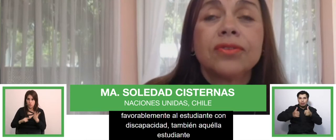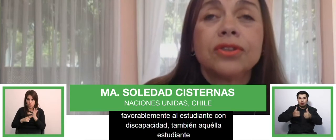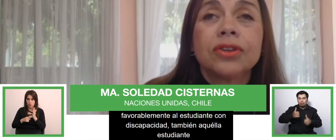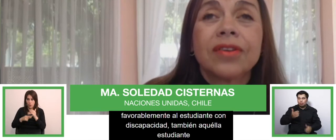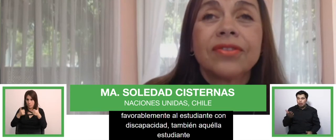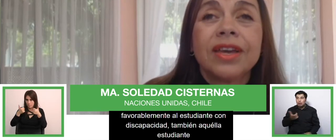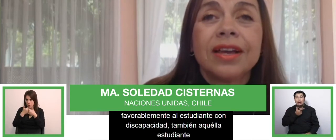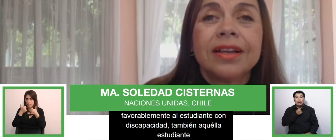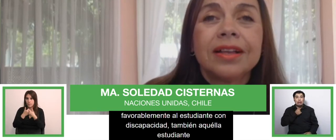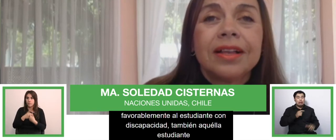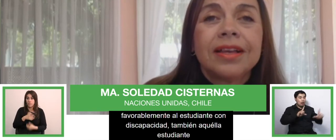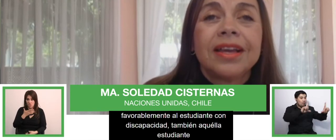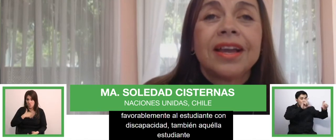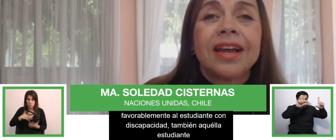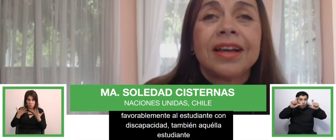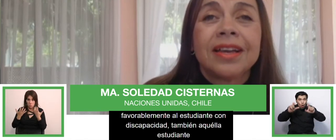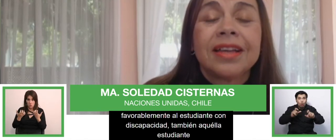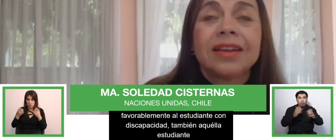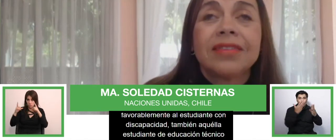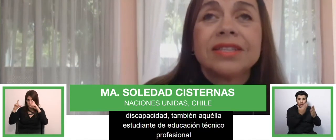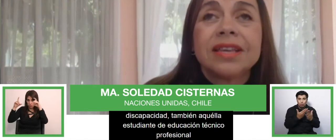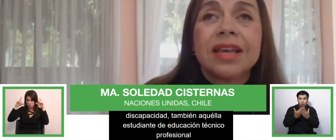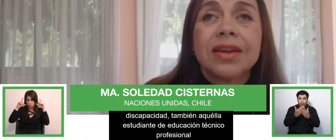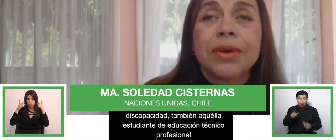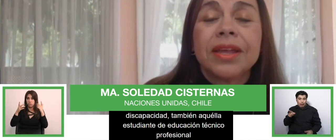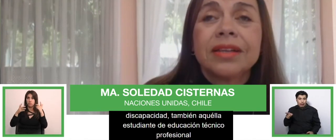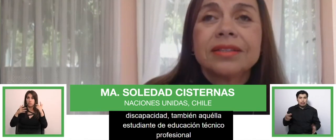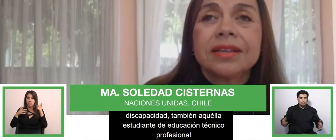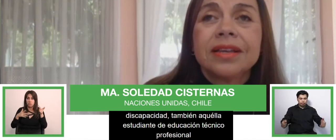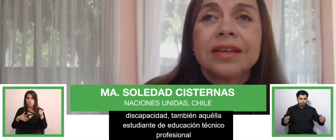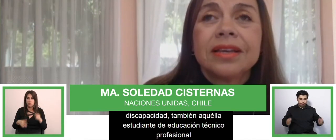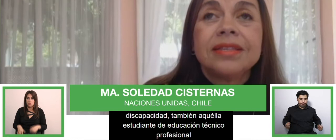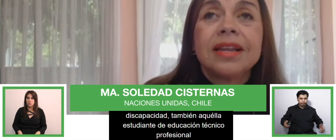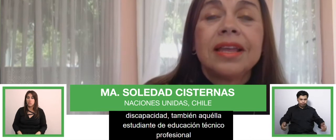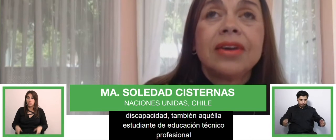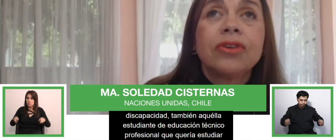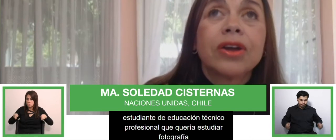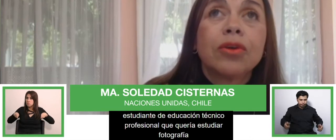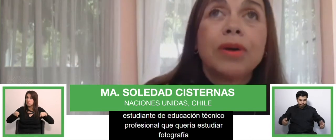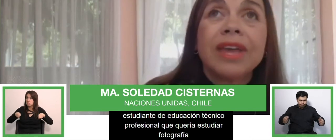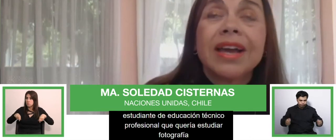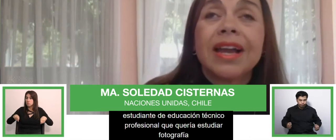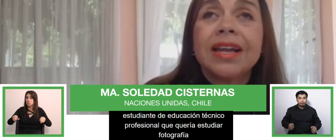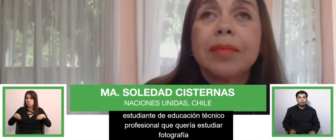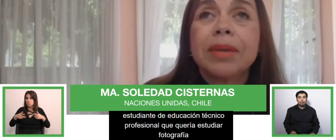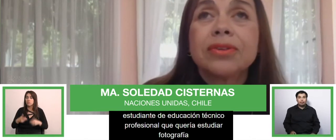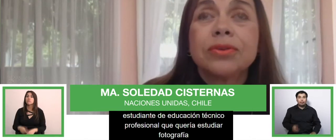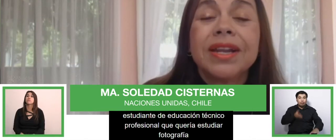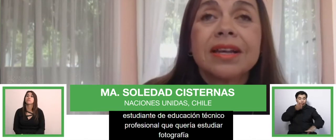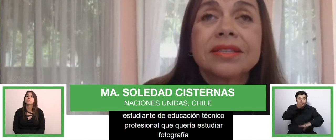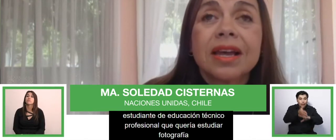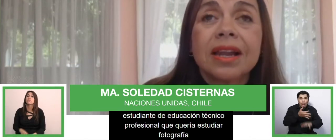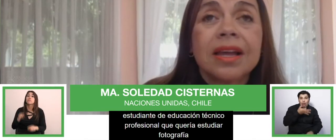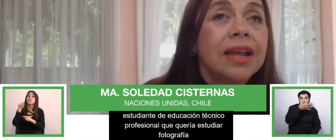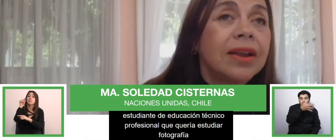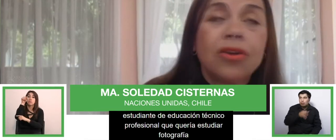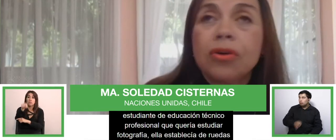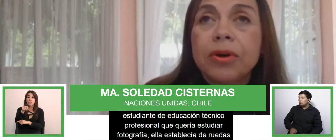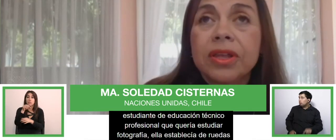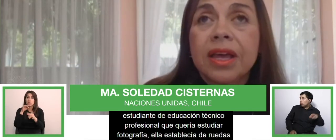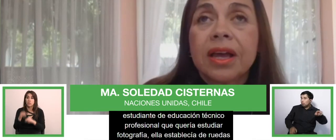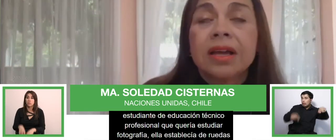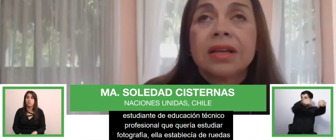estudiar fotografía. Ella estaba en silla de ruedas y se le dijo que como había escaleras para subir a la sala,